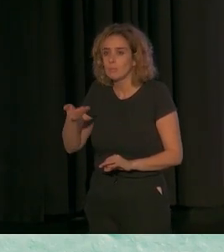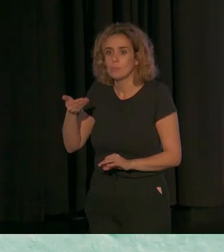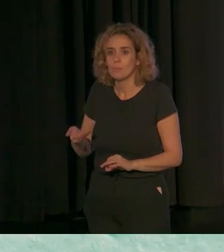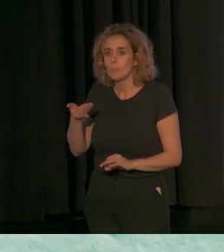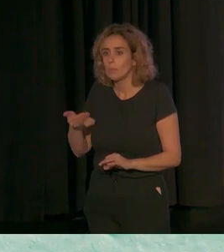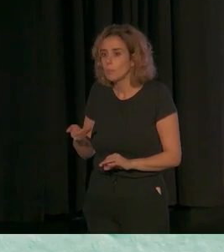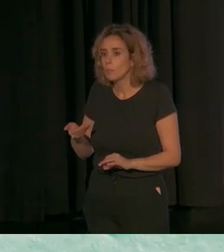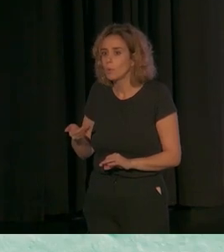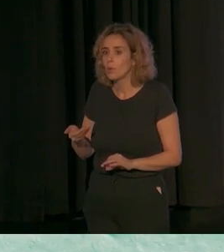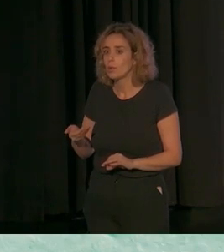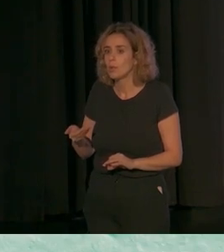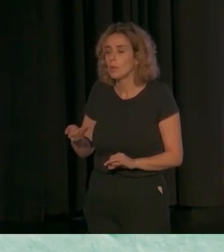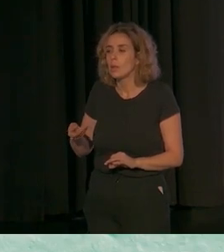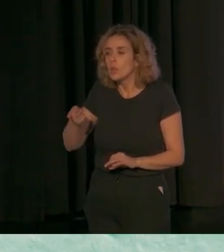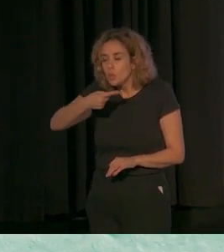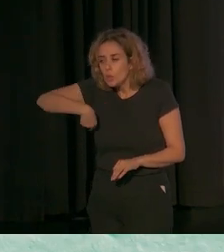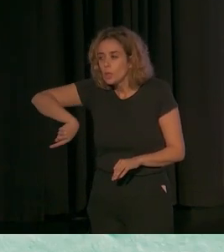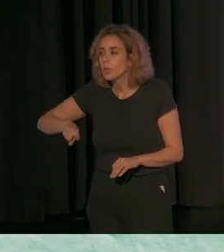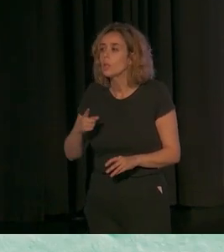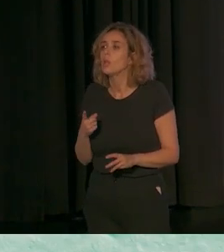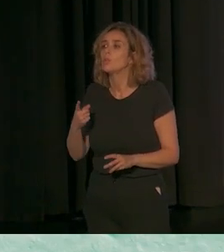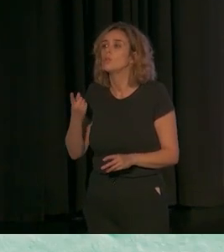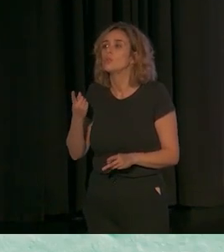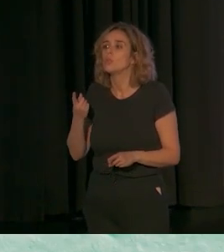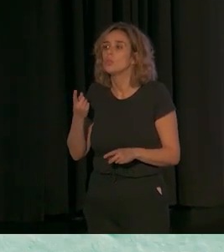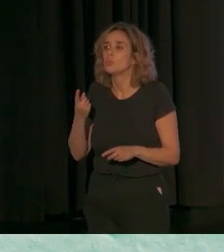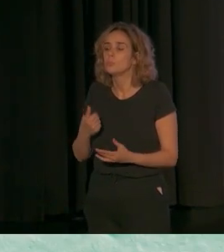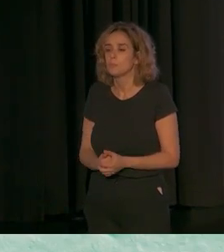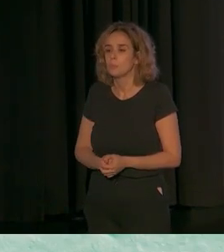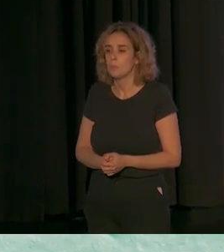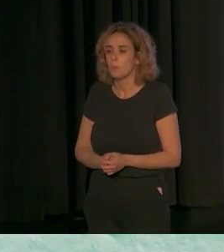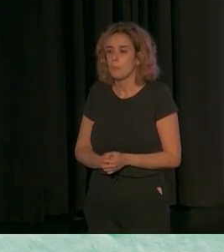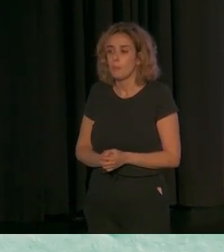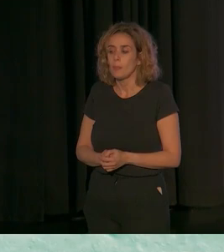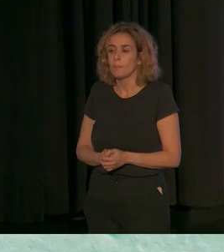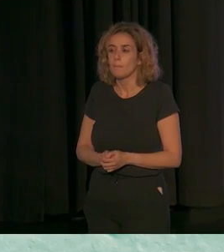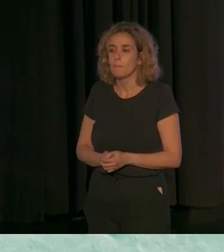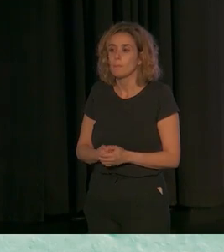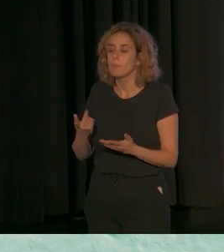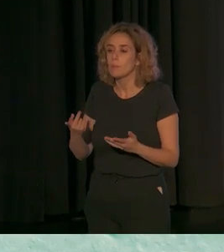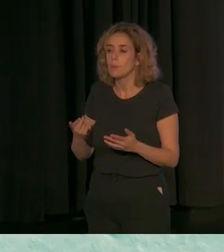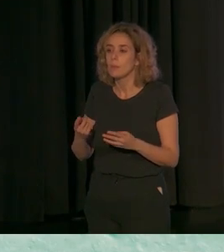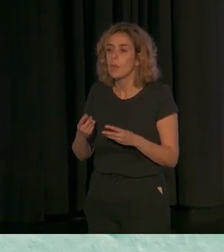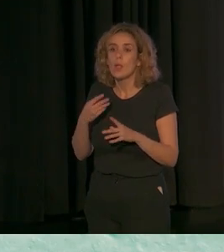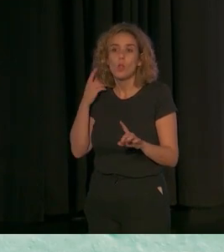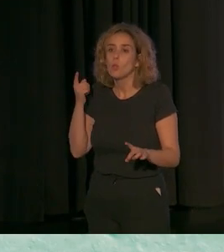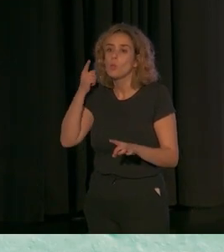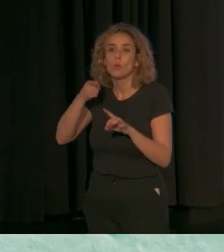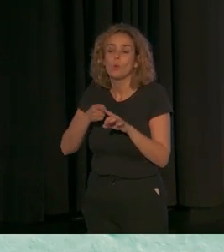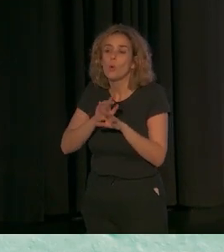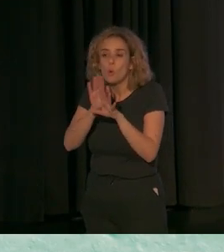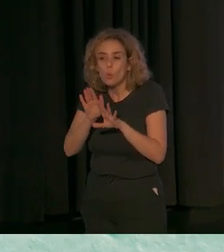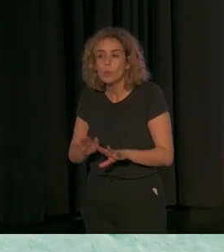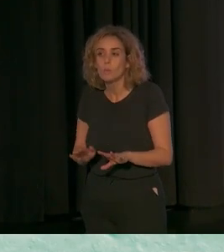que vayamos teniendo presente que aquello que, en el fondo, la última finalidad de lo que estamos